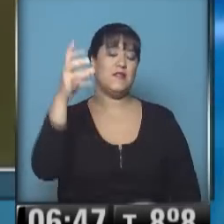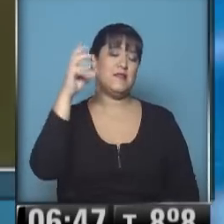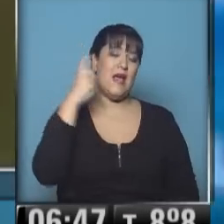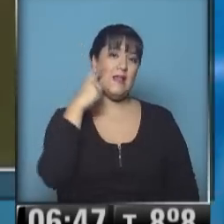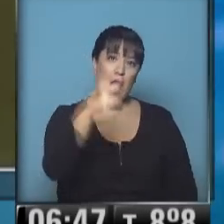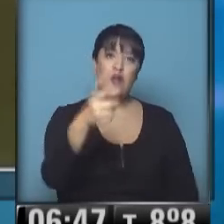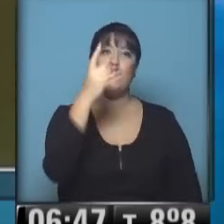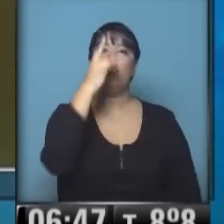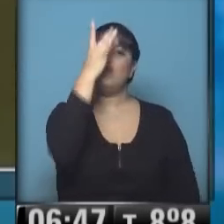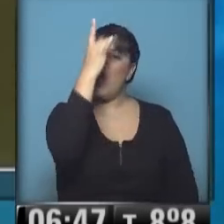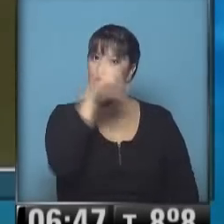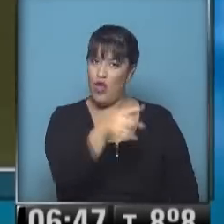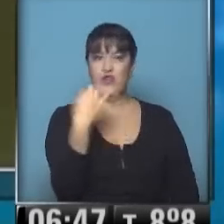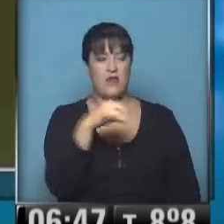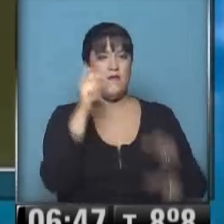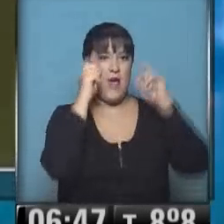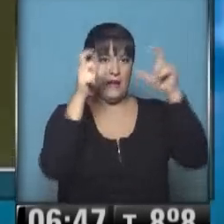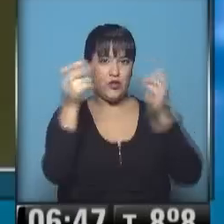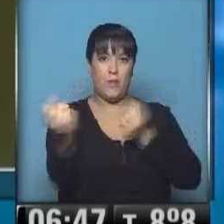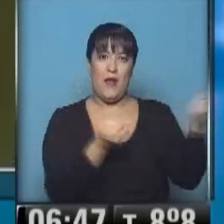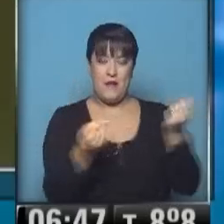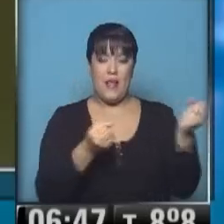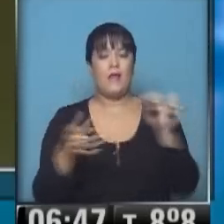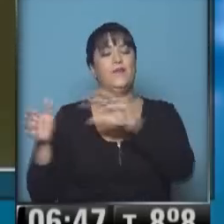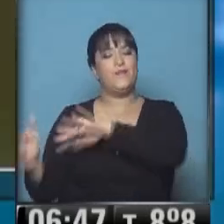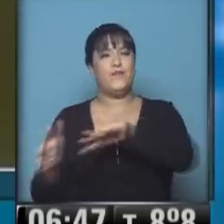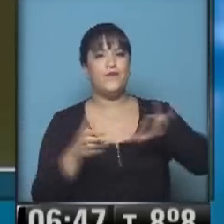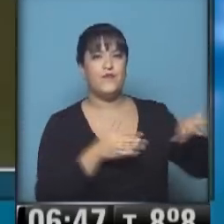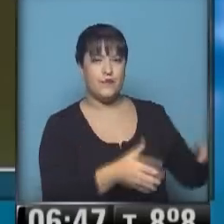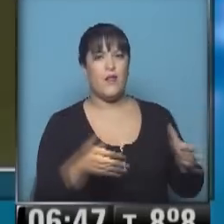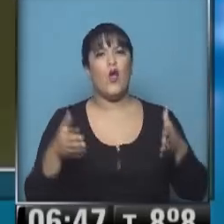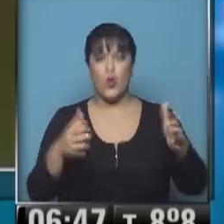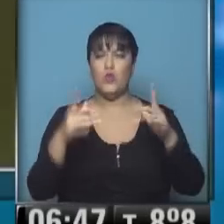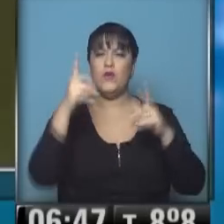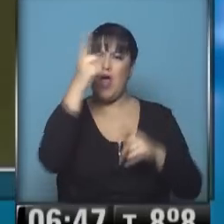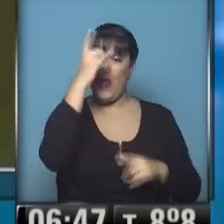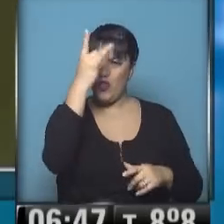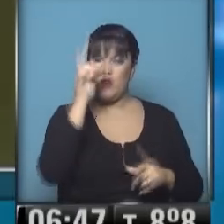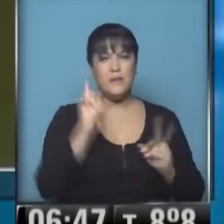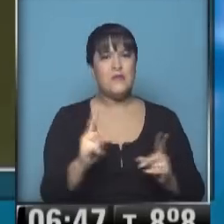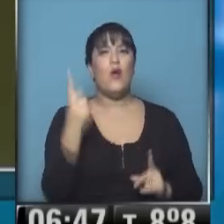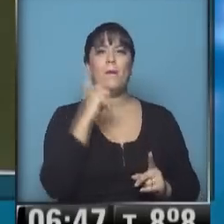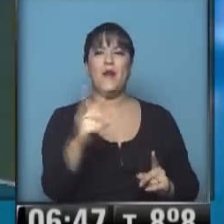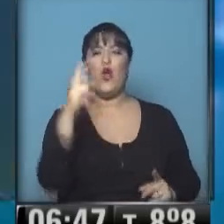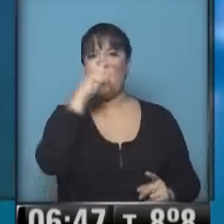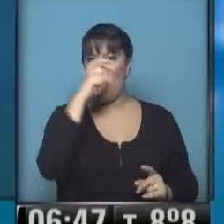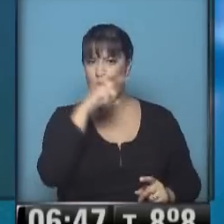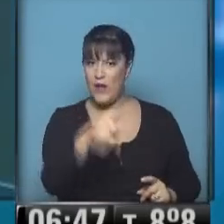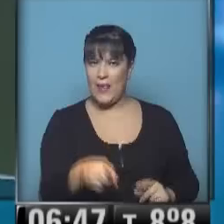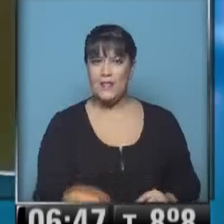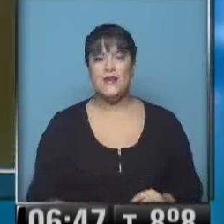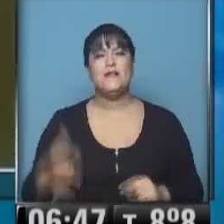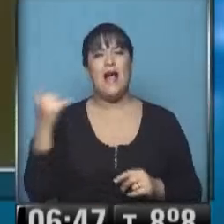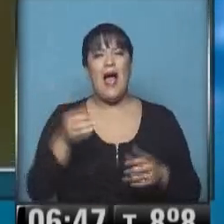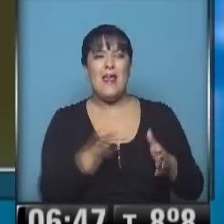con mucha precaución. Vamos a seguir en la 12, pero nos vamos a ir hasta Corrientes. En este caso, en la construcción de una